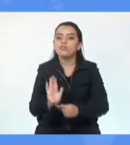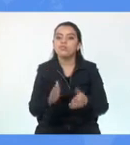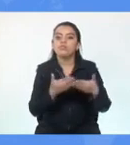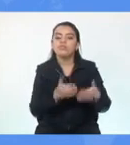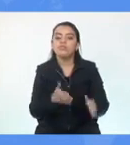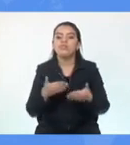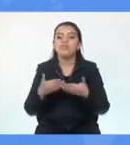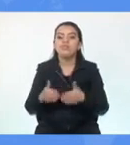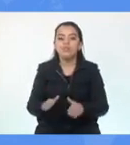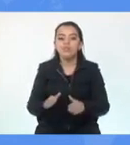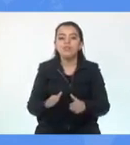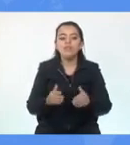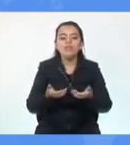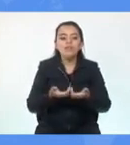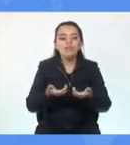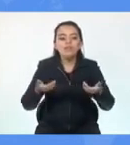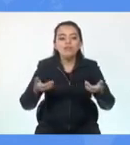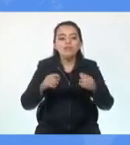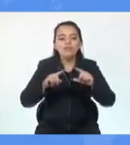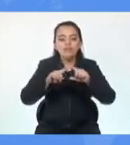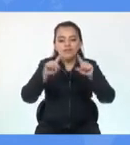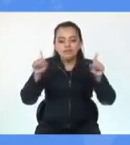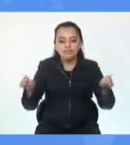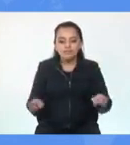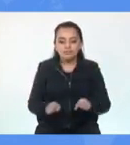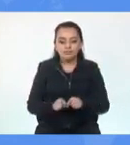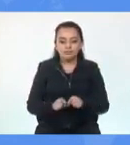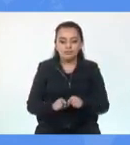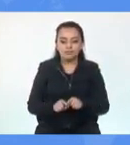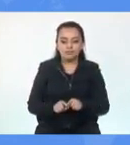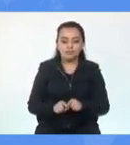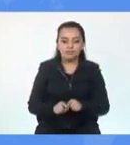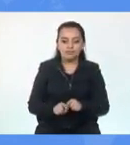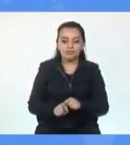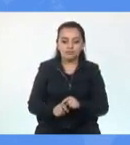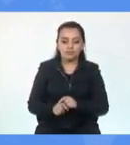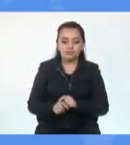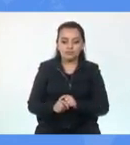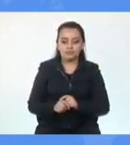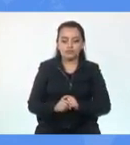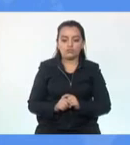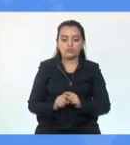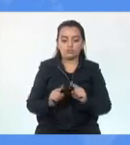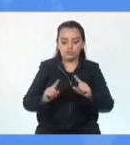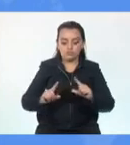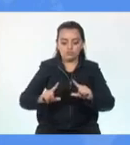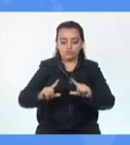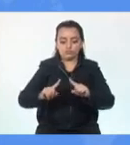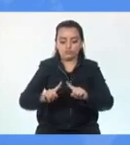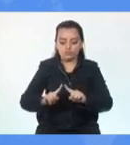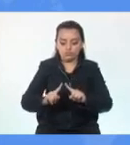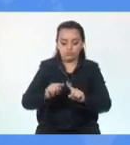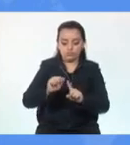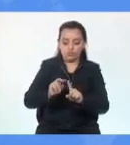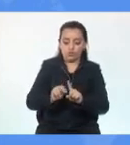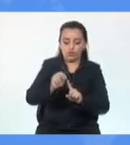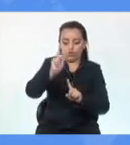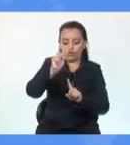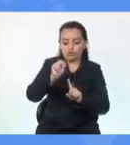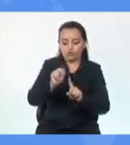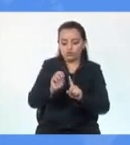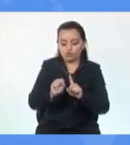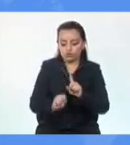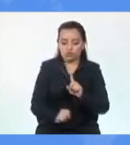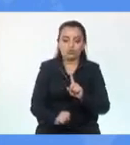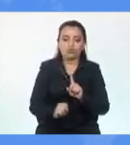La más general incluye los cuatro puntos cardinales, norte, sur, este y oeste. Cada uno